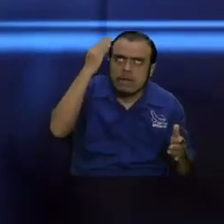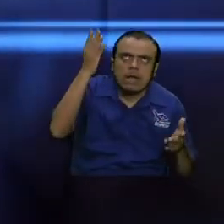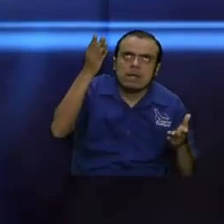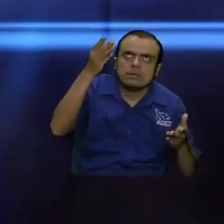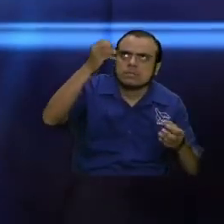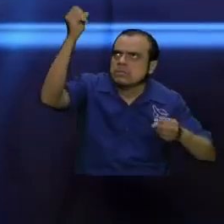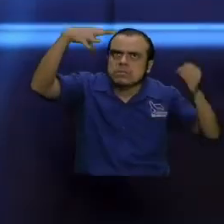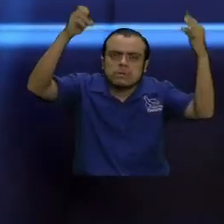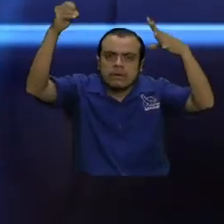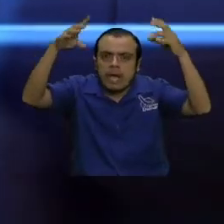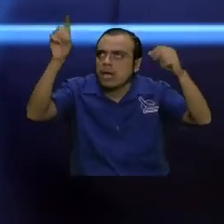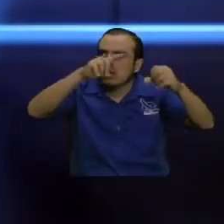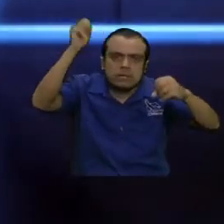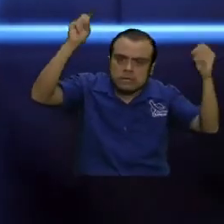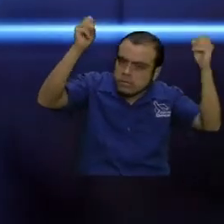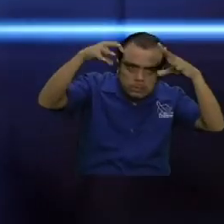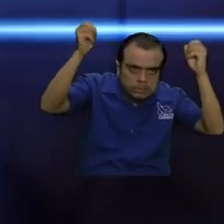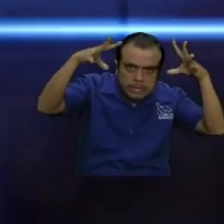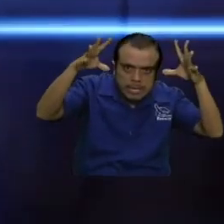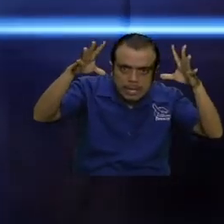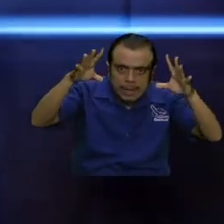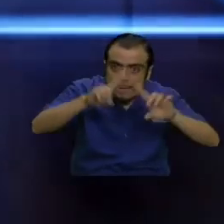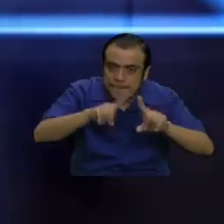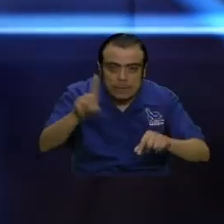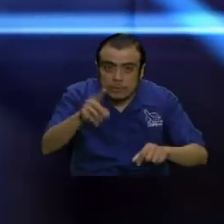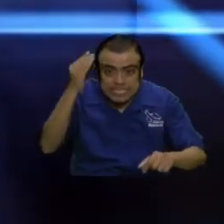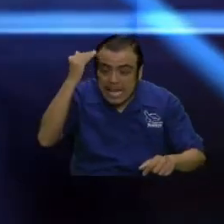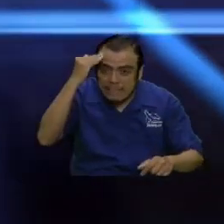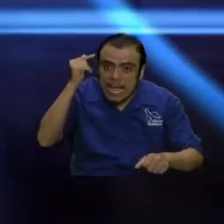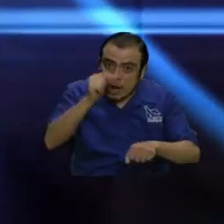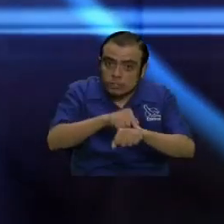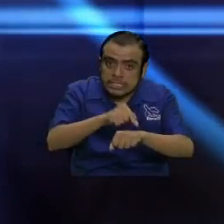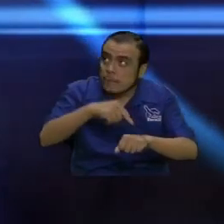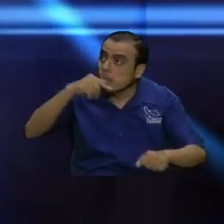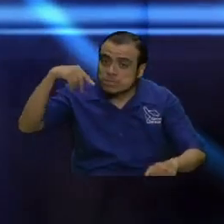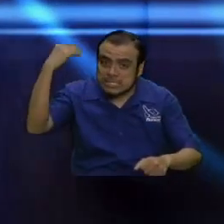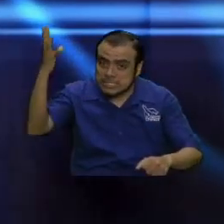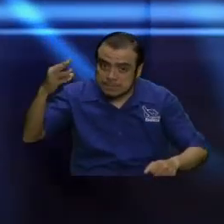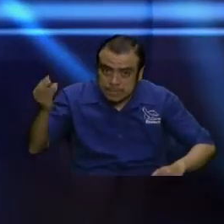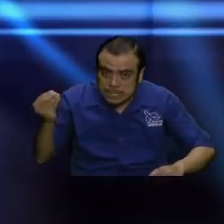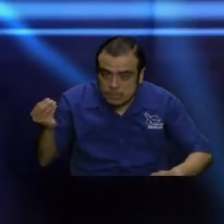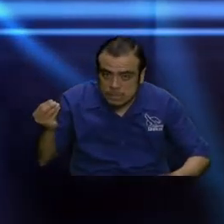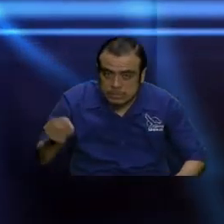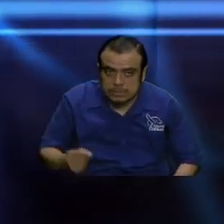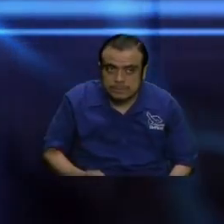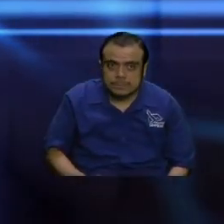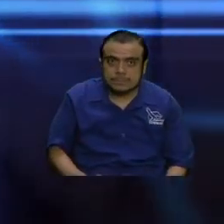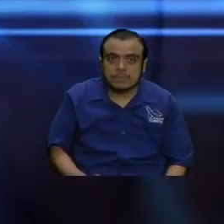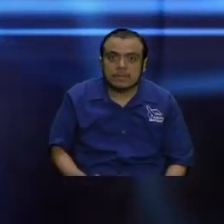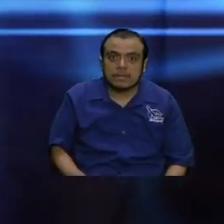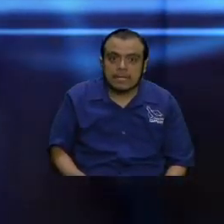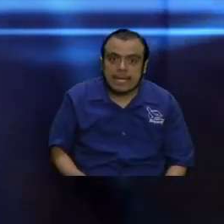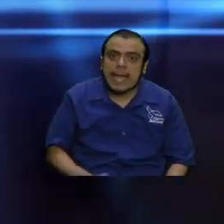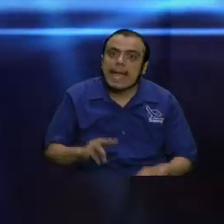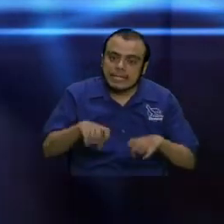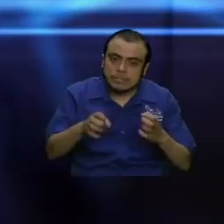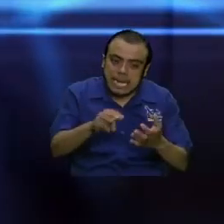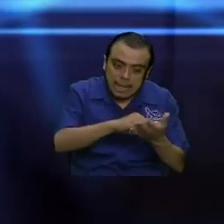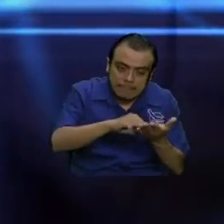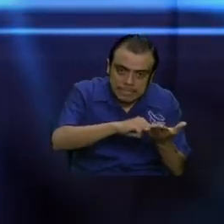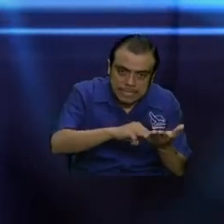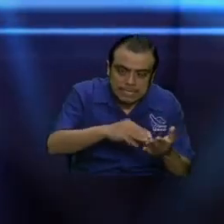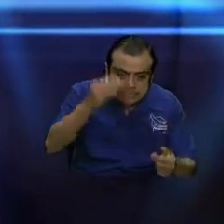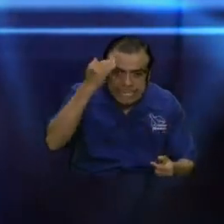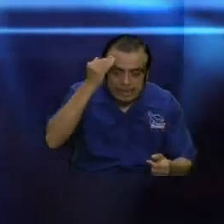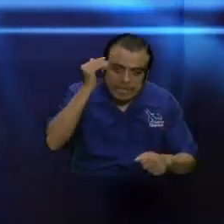sabían distinguir los tiempos espirituales entonces antídoto contra la hipocresía conocer los tiempos